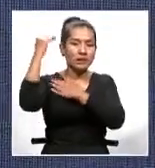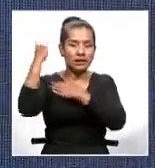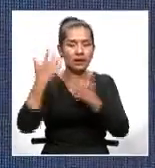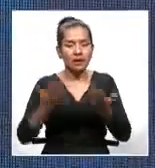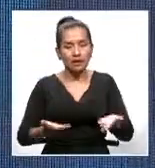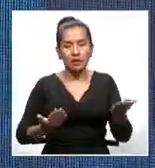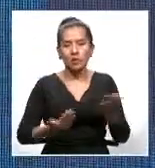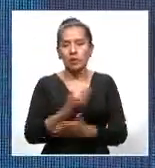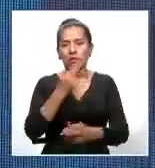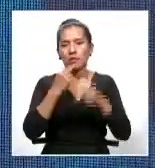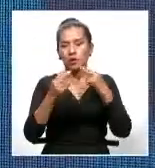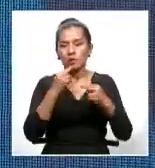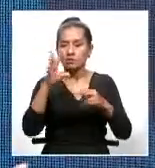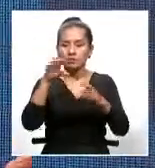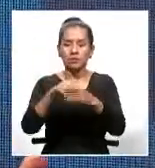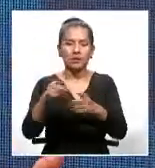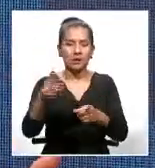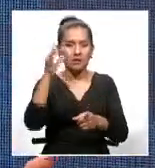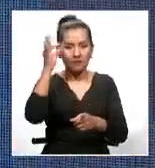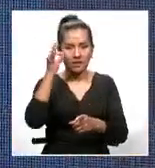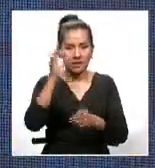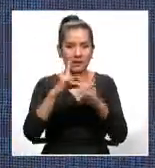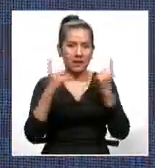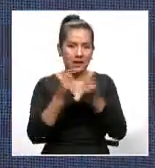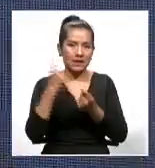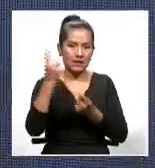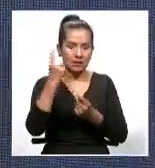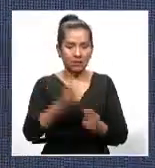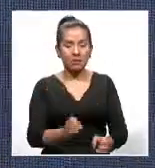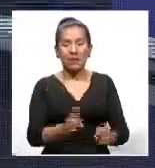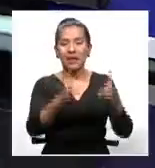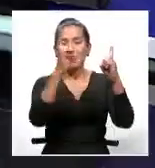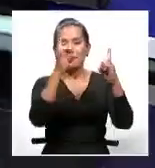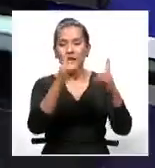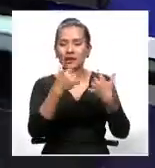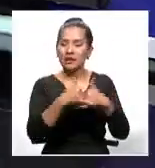en la Fiscalía Departamental, en lo que queda del edificio de la Fiscalía.